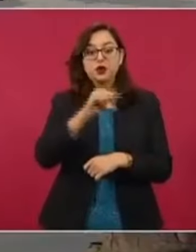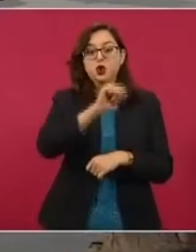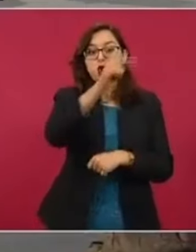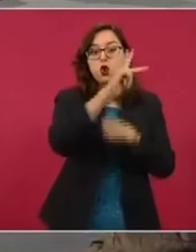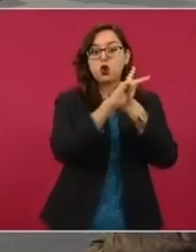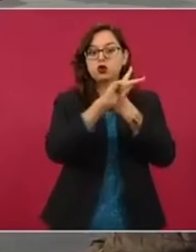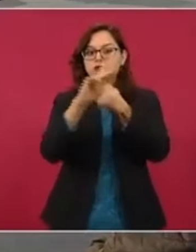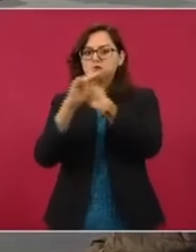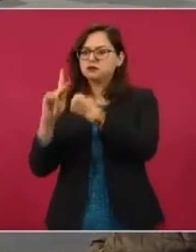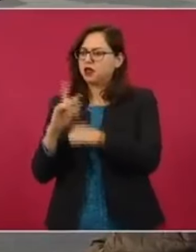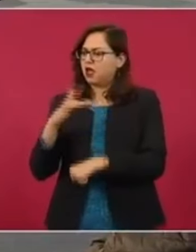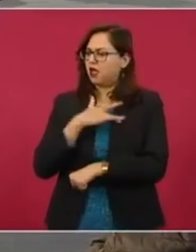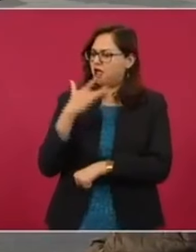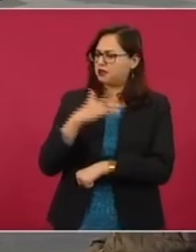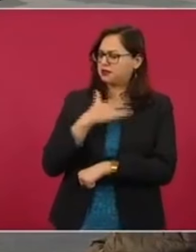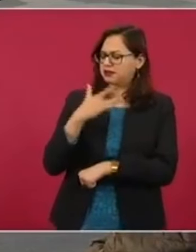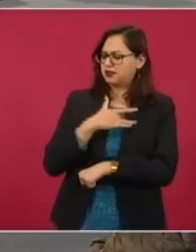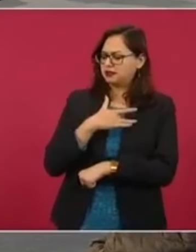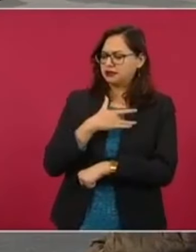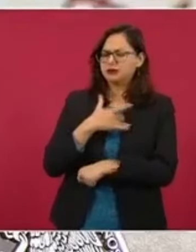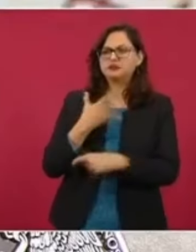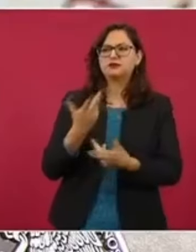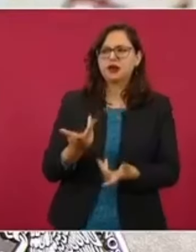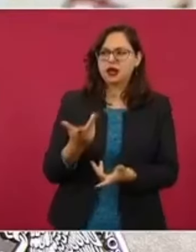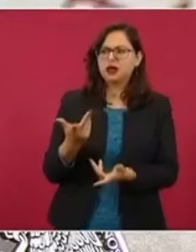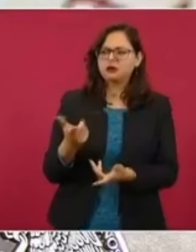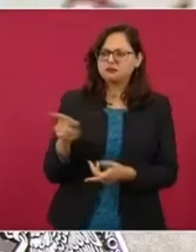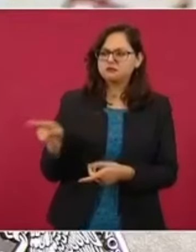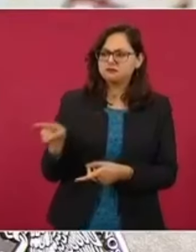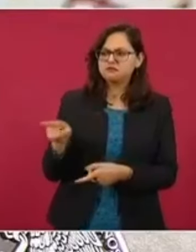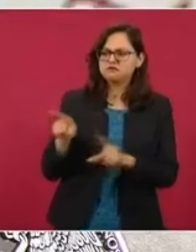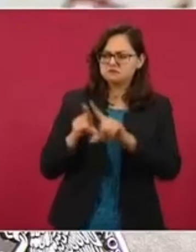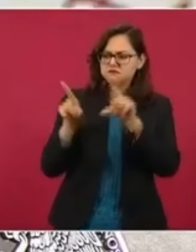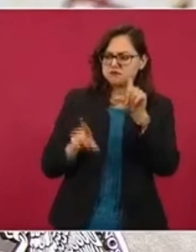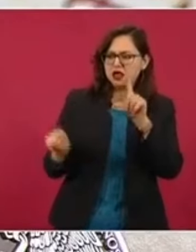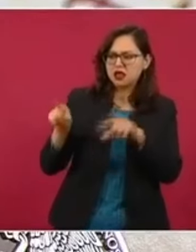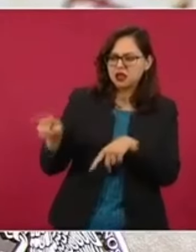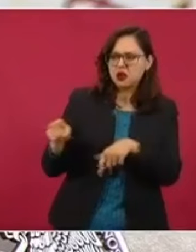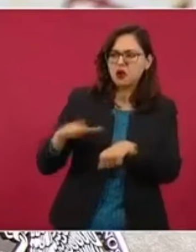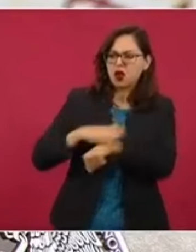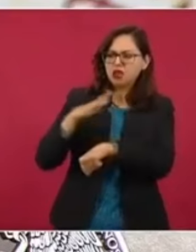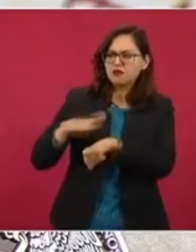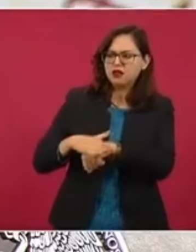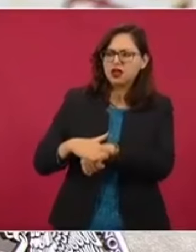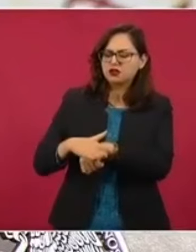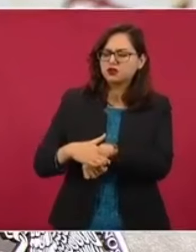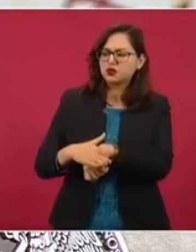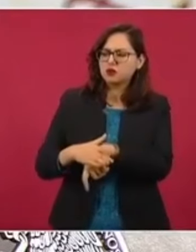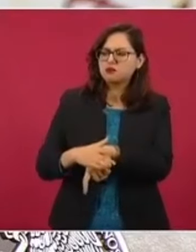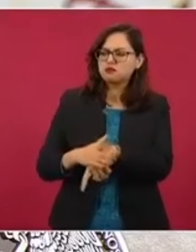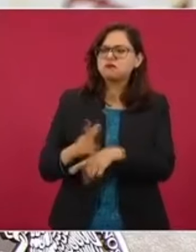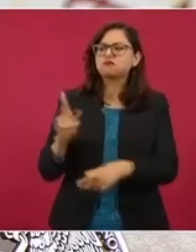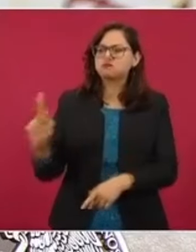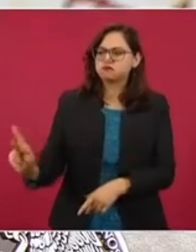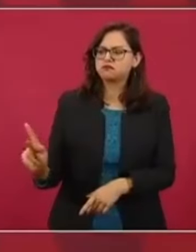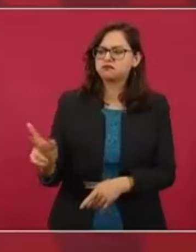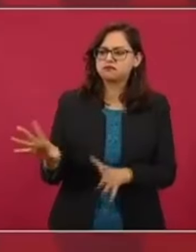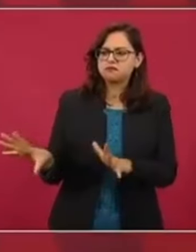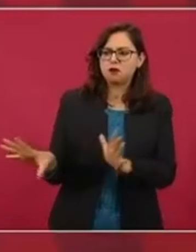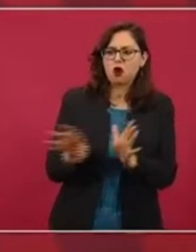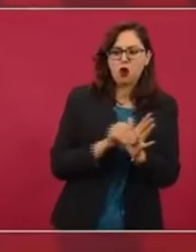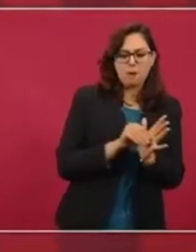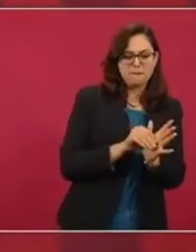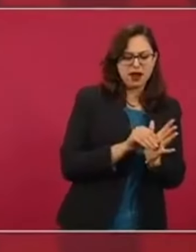y han modificado sus formas de evaluar el curso de la epidemia, de la pandemia, de